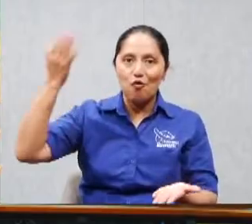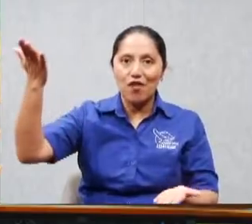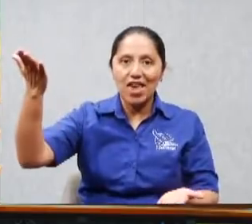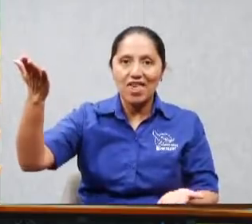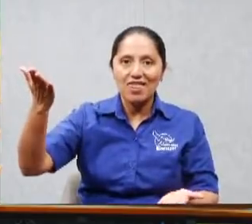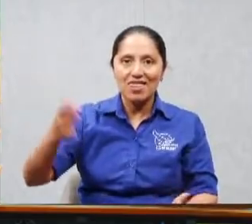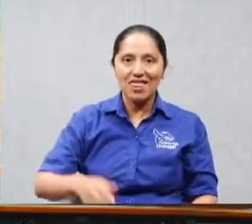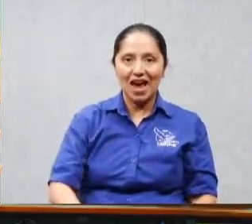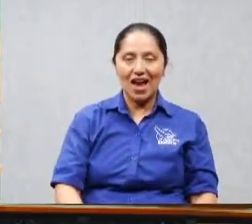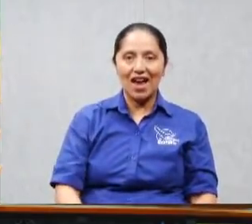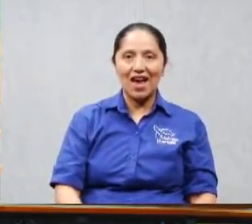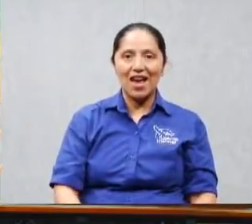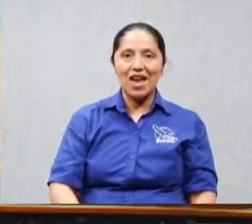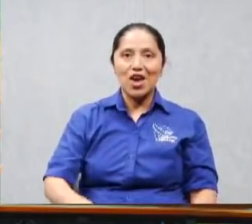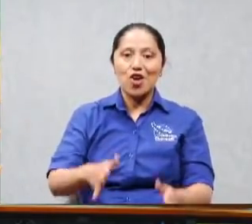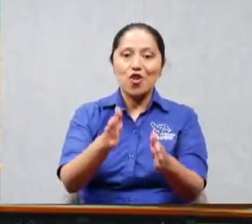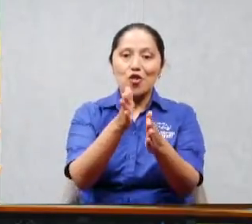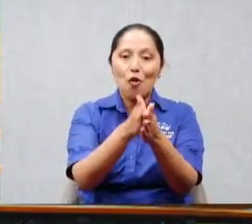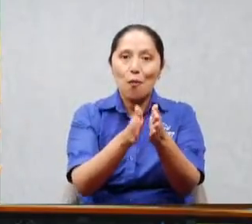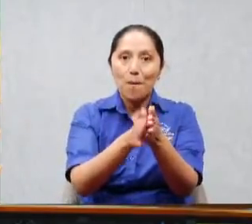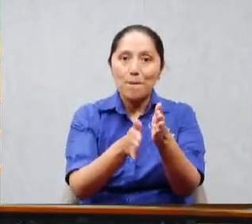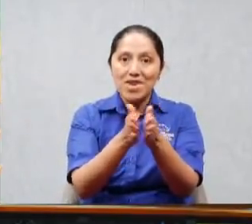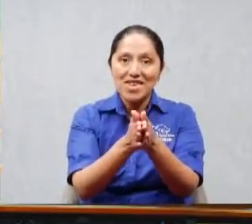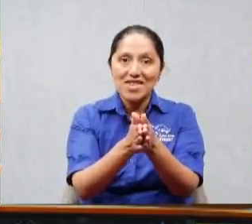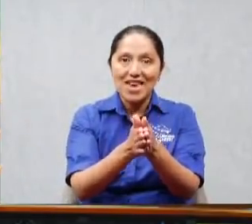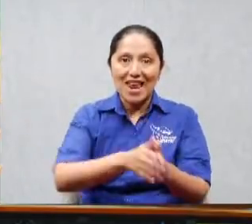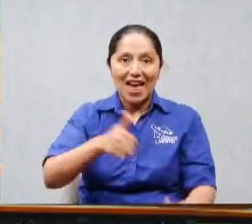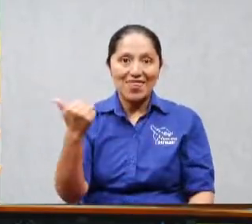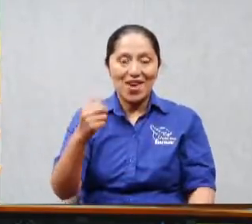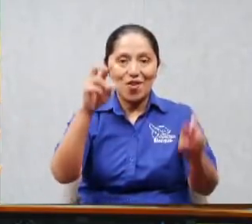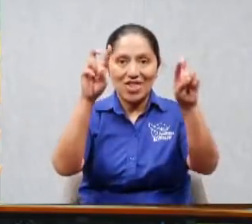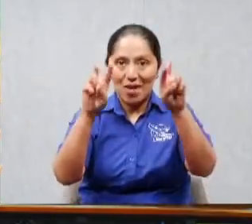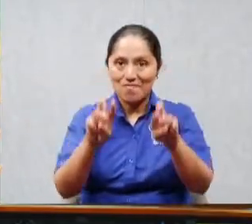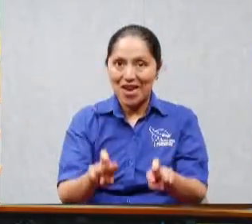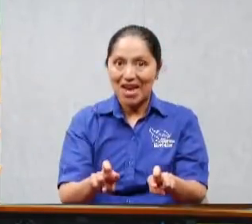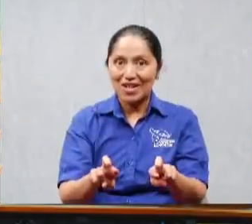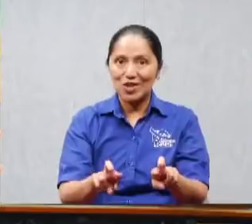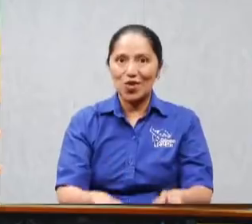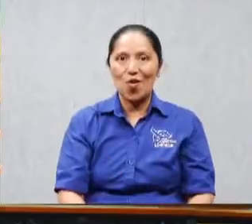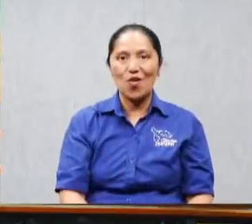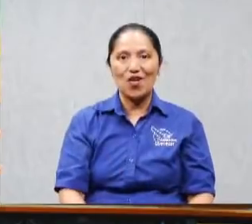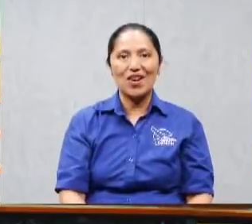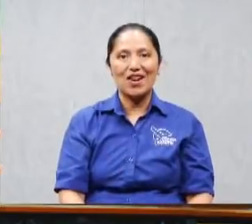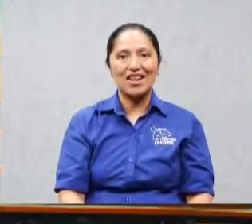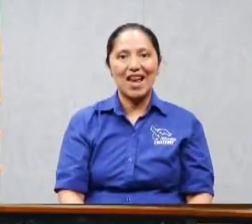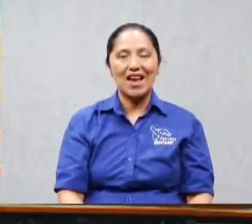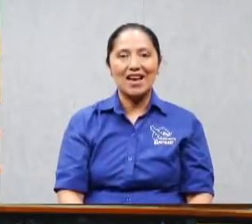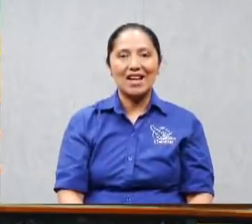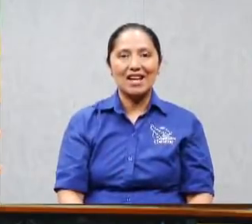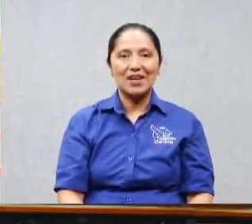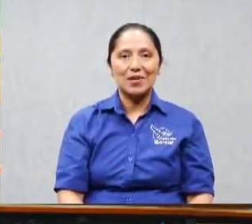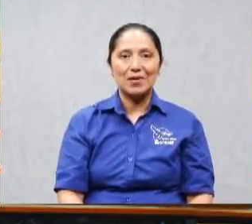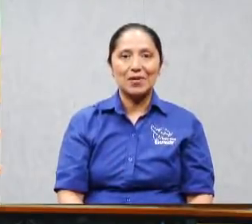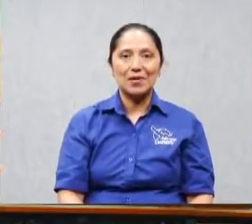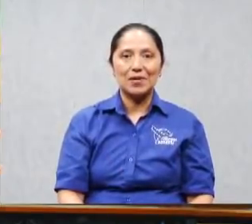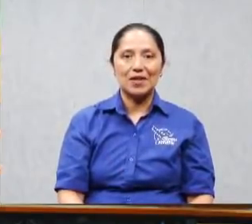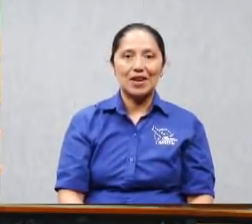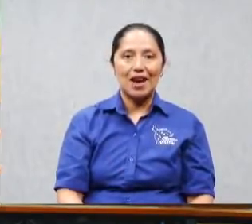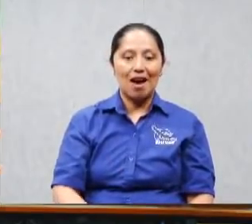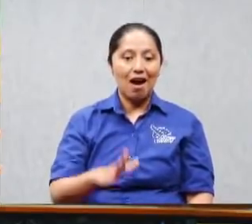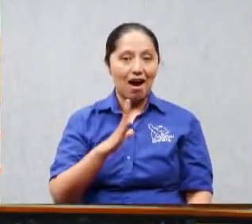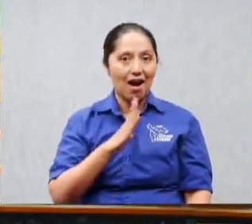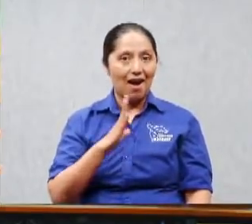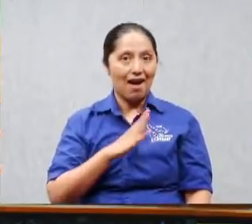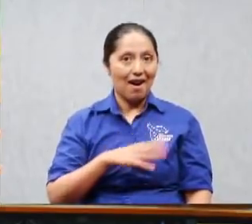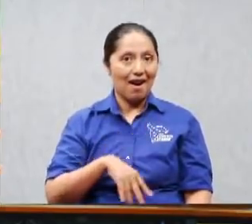ahí le aseguro que todos son gamonales a la pena es tu sentadito para el señor para la obra